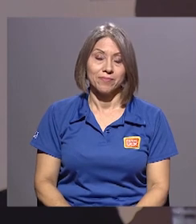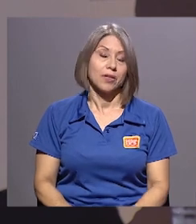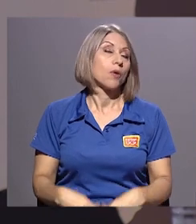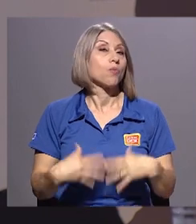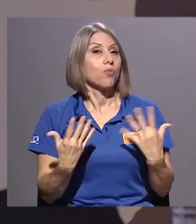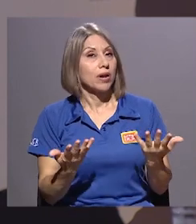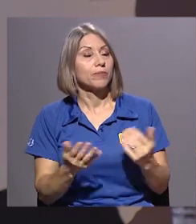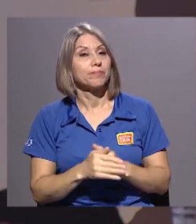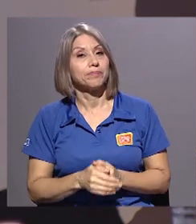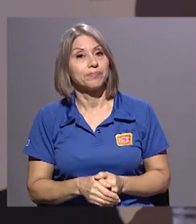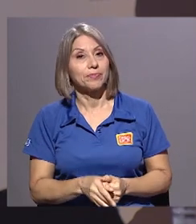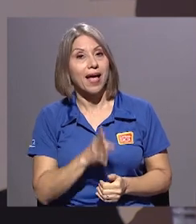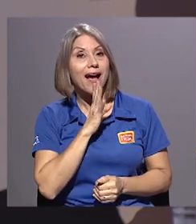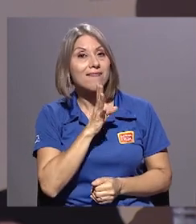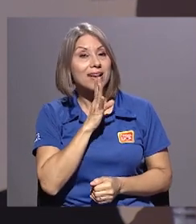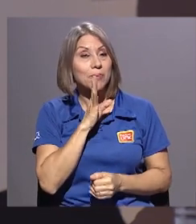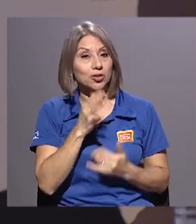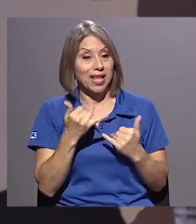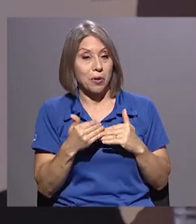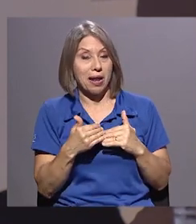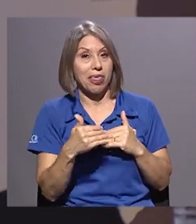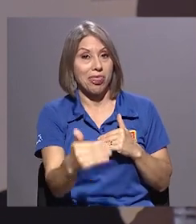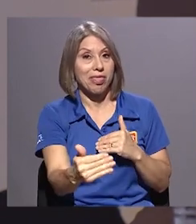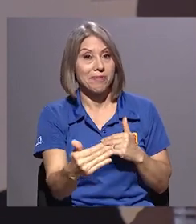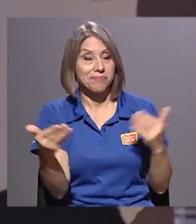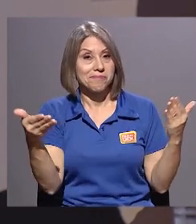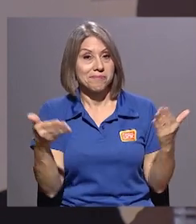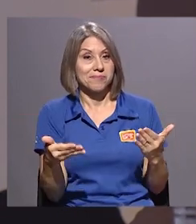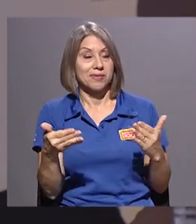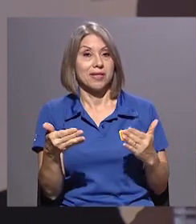Bueno, hablemos de esta mini temporada que queda, ¿verdad?